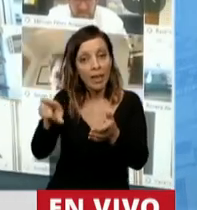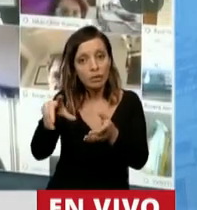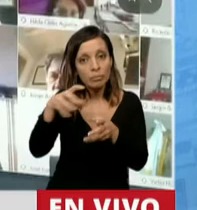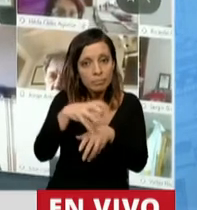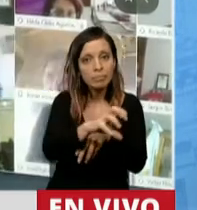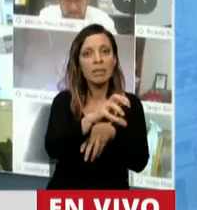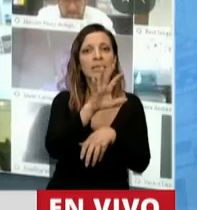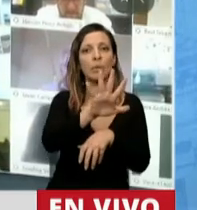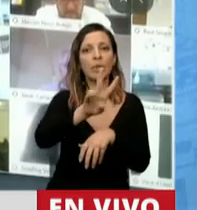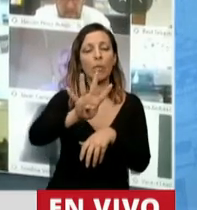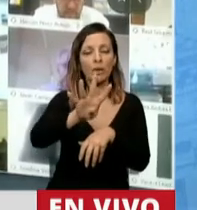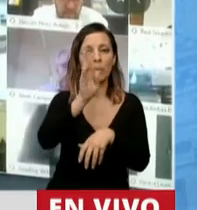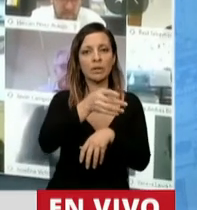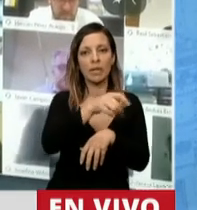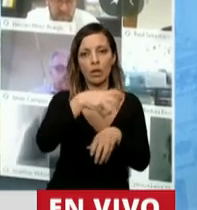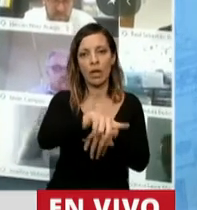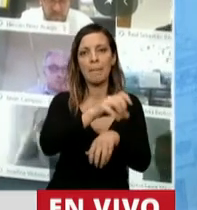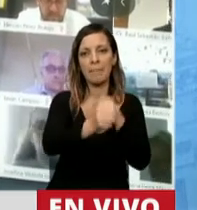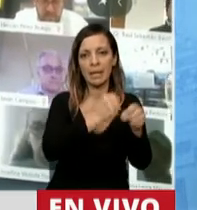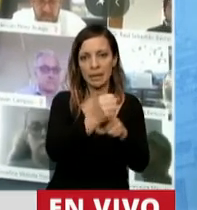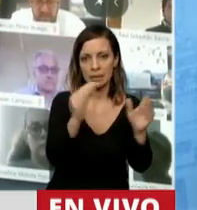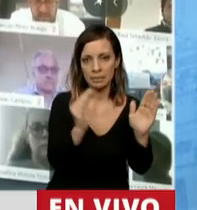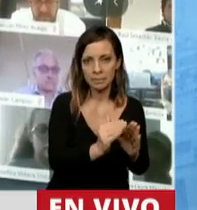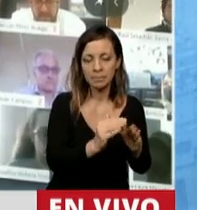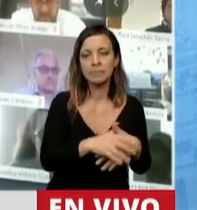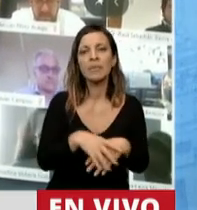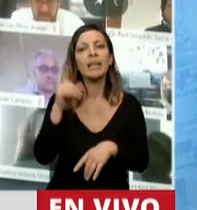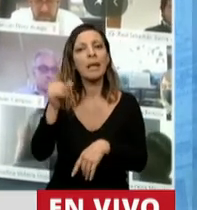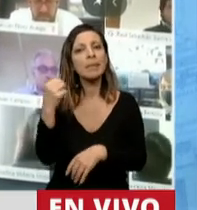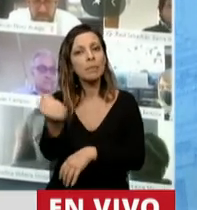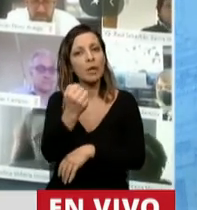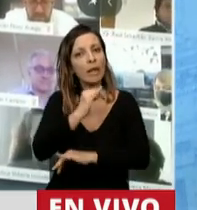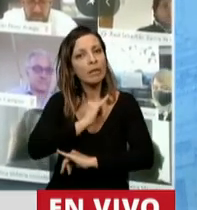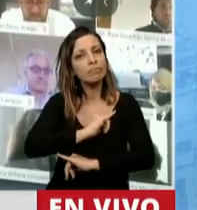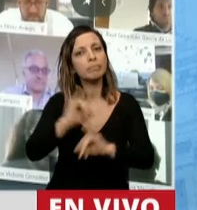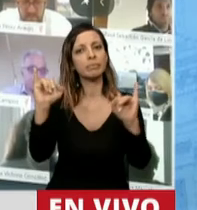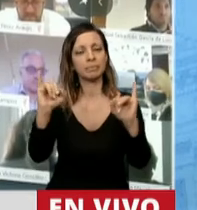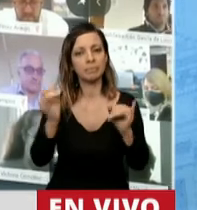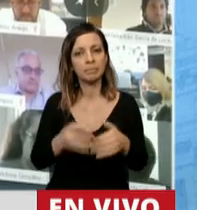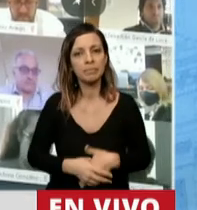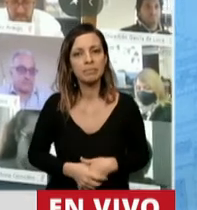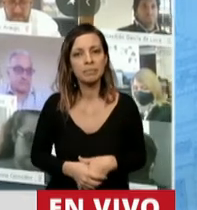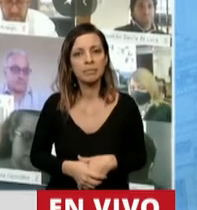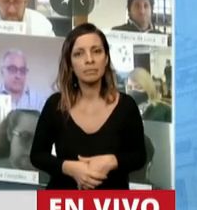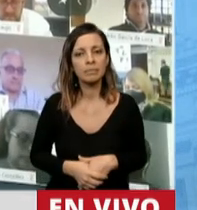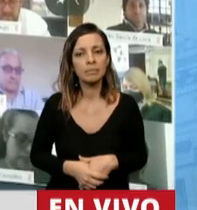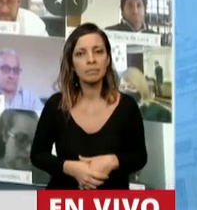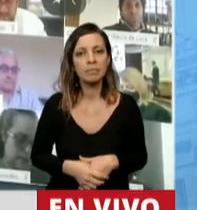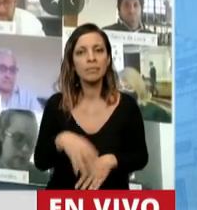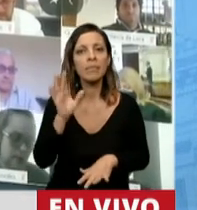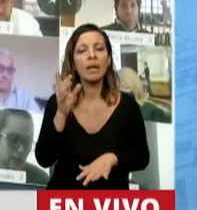son pymes. También, Presidente, es útil destacar que, a diferencia de